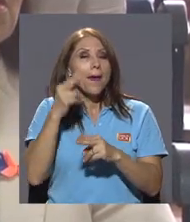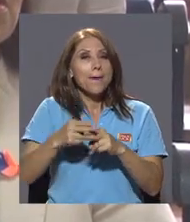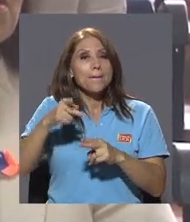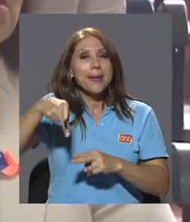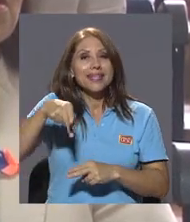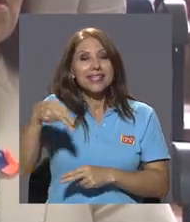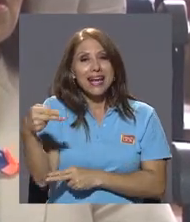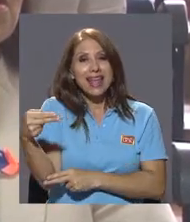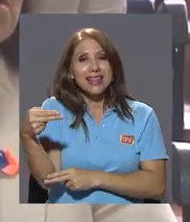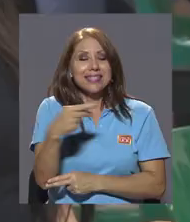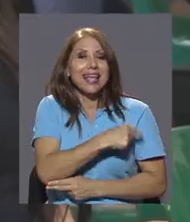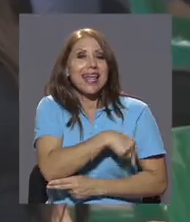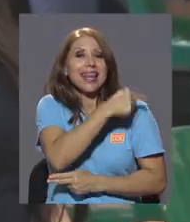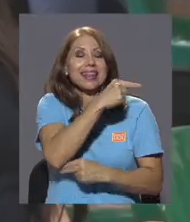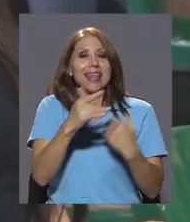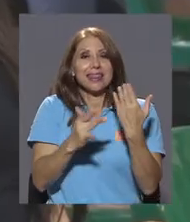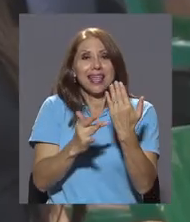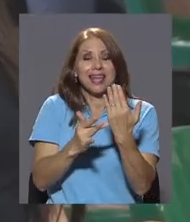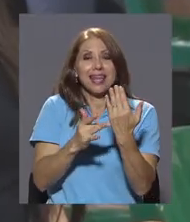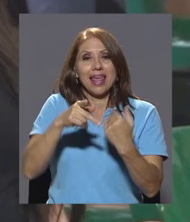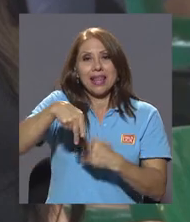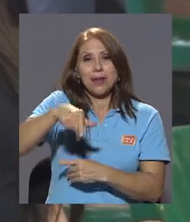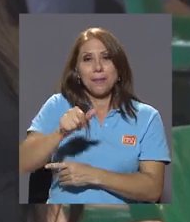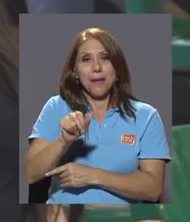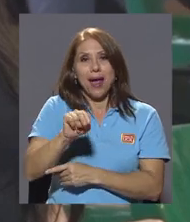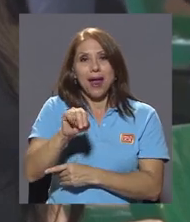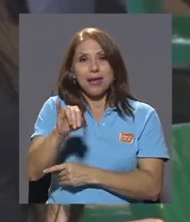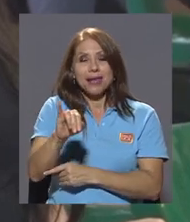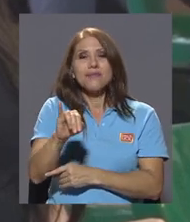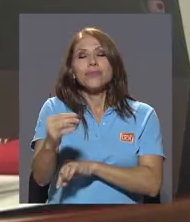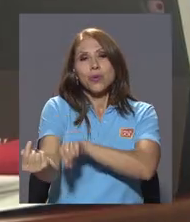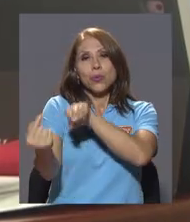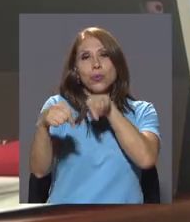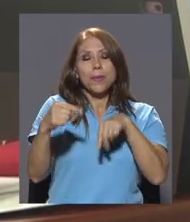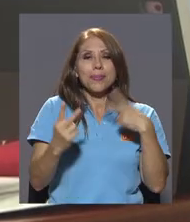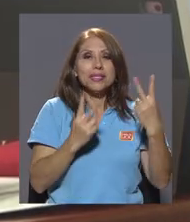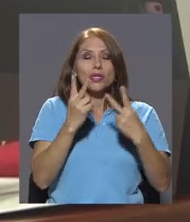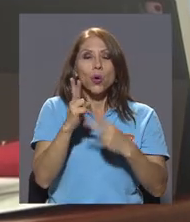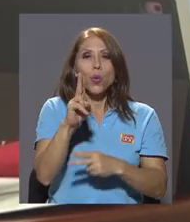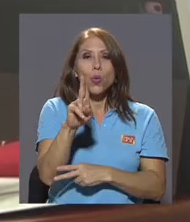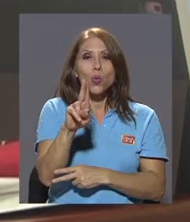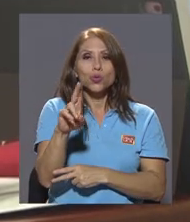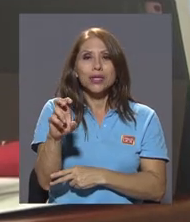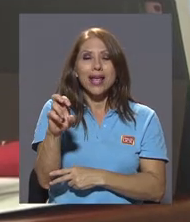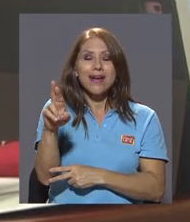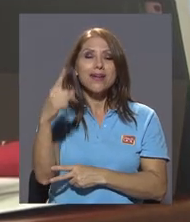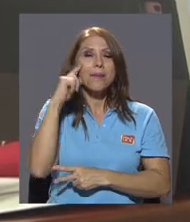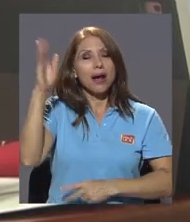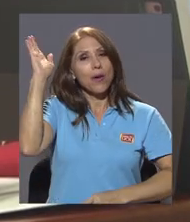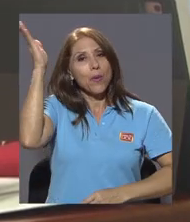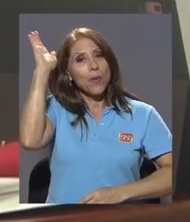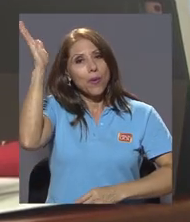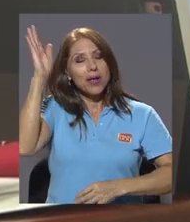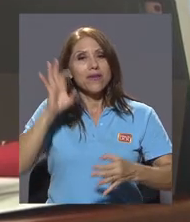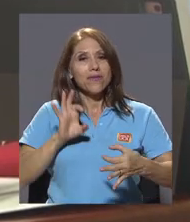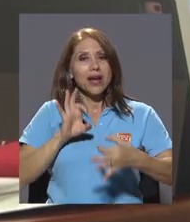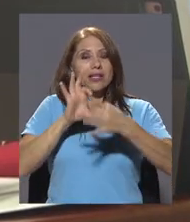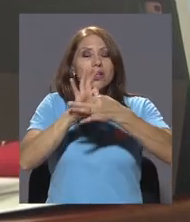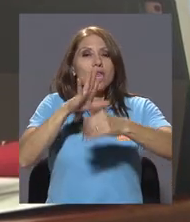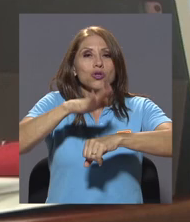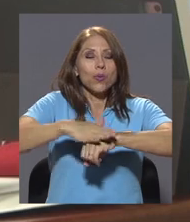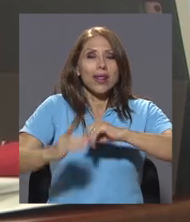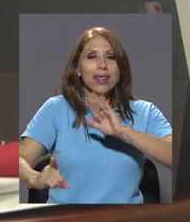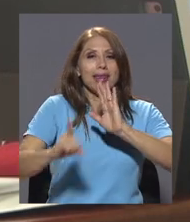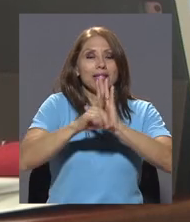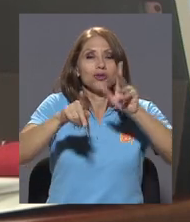Patronato Nacional de la Infancia, visitó la UCR para impartir una conferencia en el marco de la celebración de los derechos de las personas